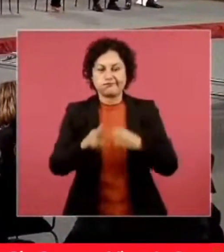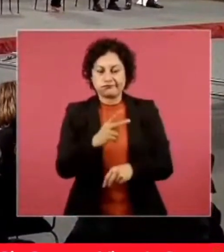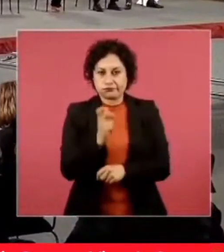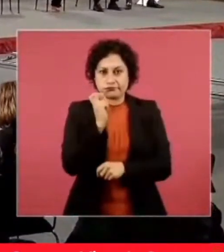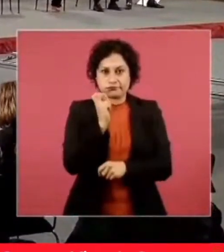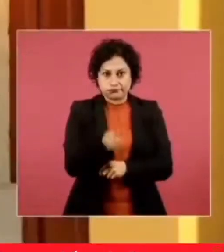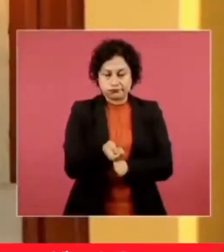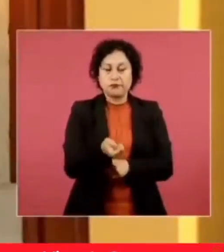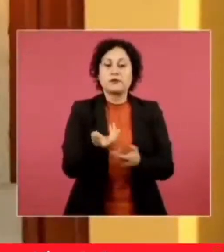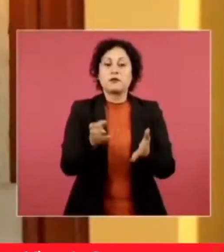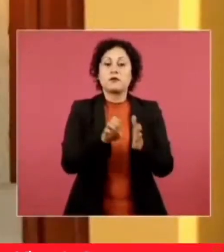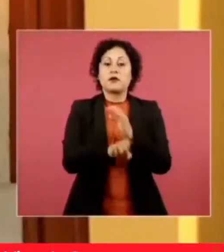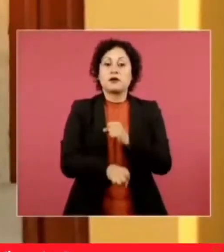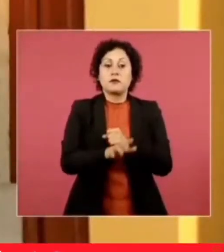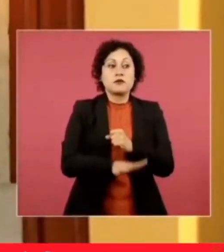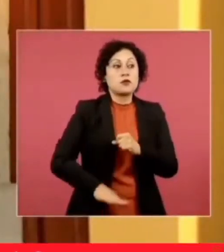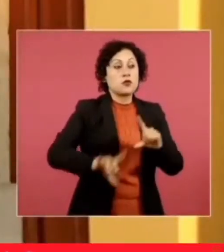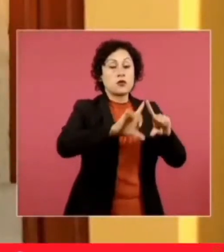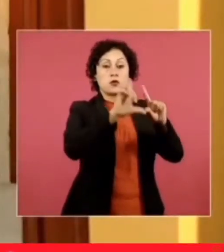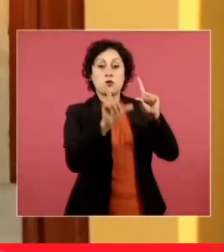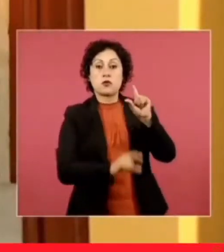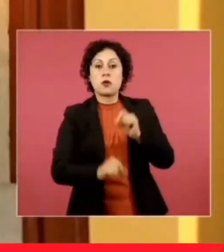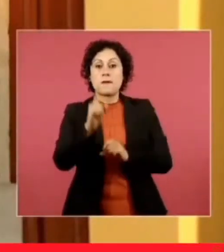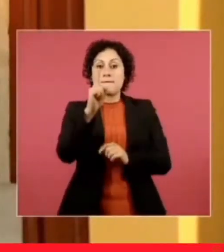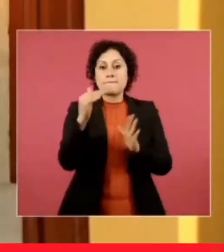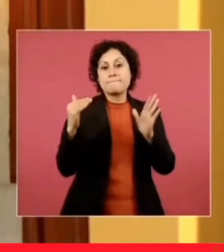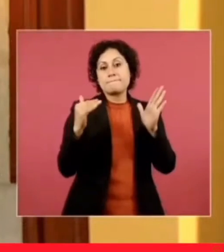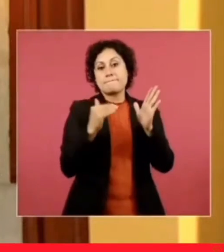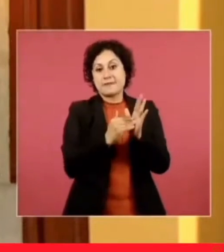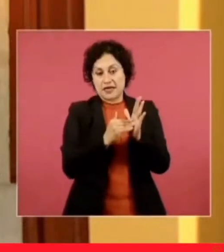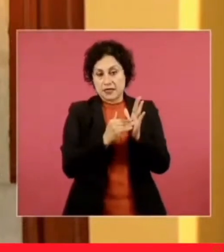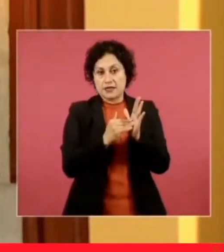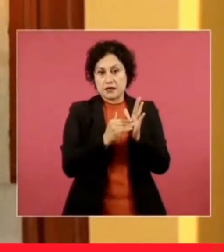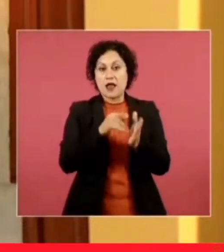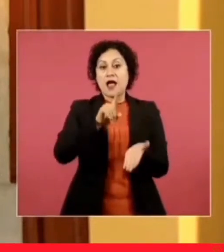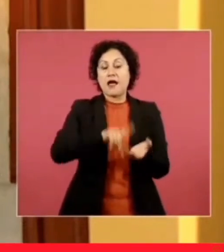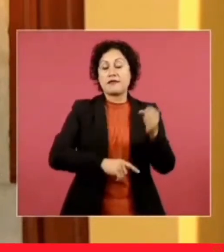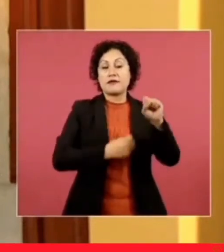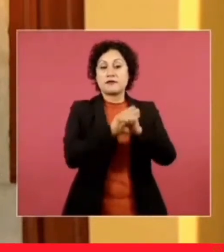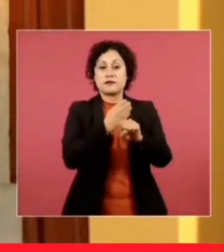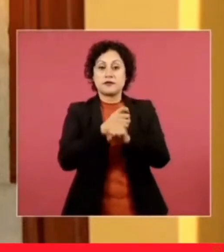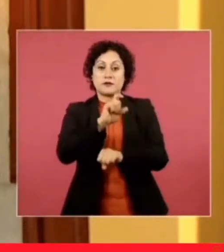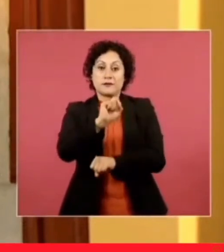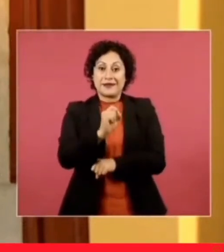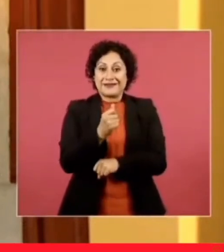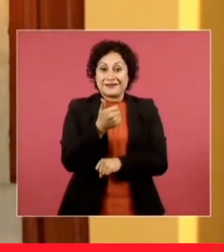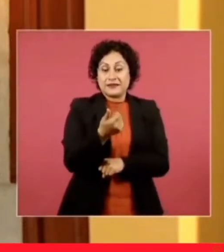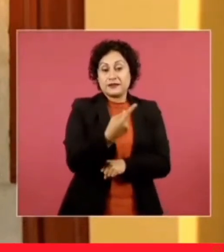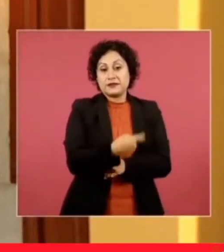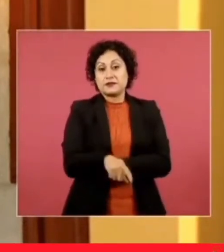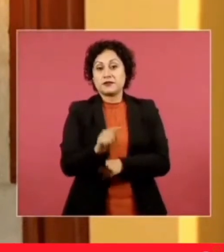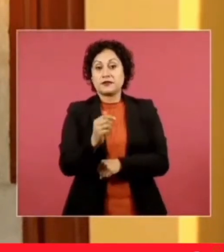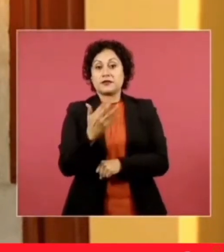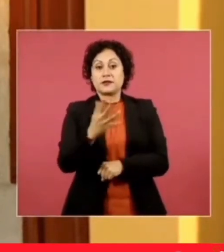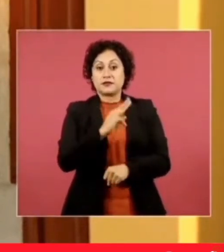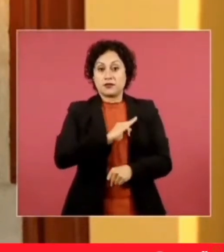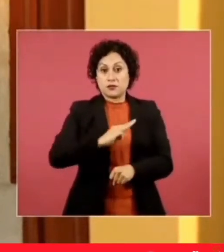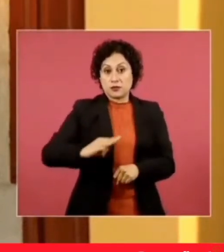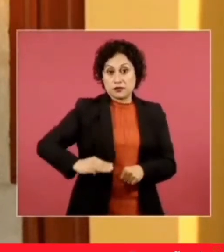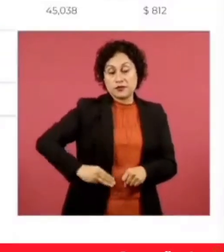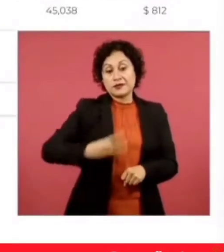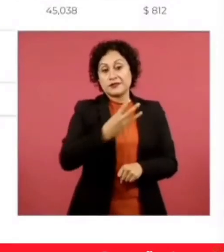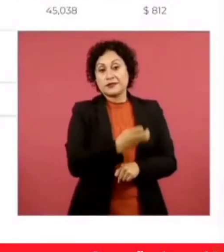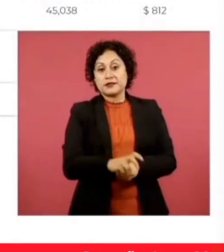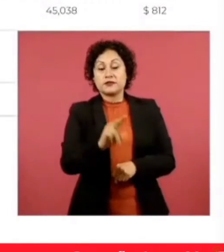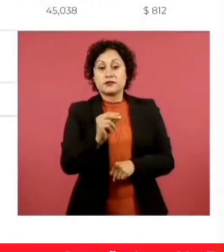obras a nivel nacional en 26 estados, en 165 municipios, 384 mil acciones de vivienda,